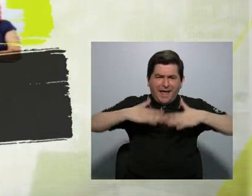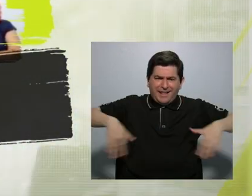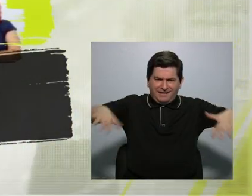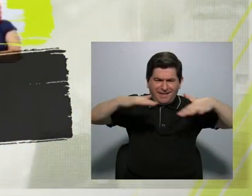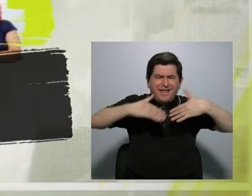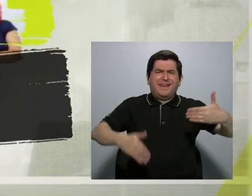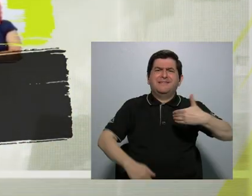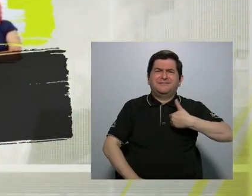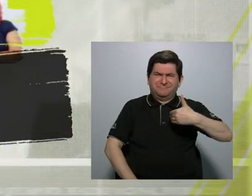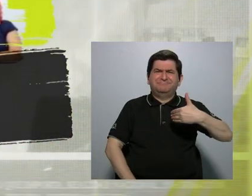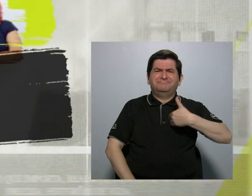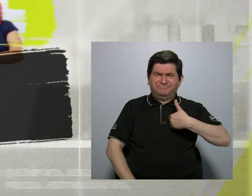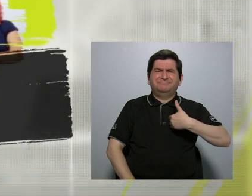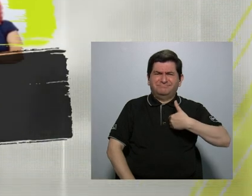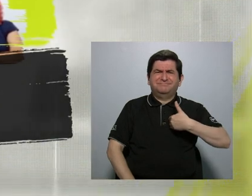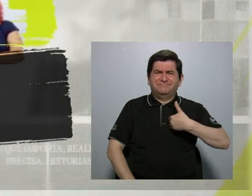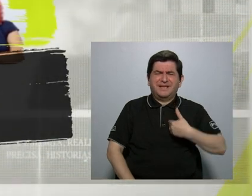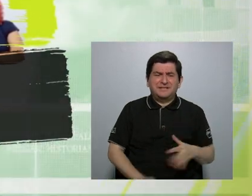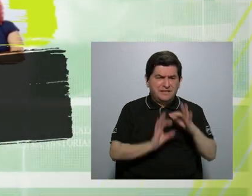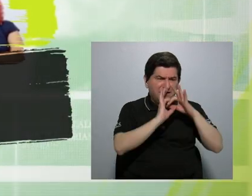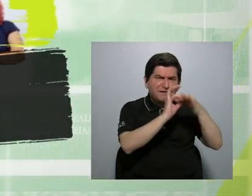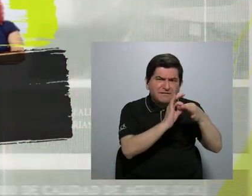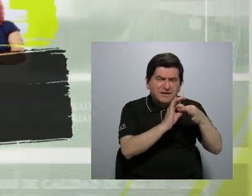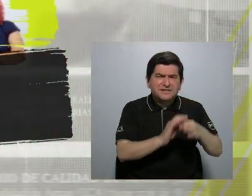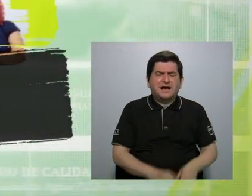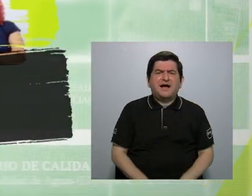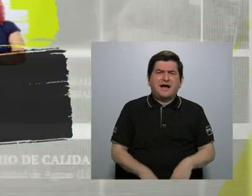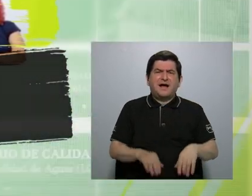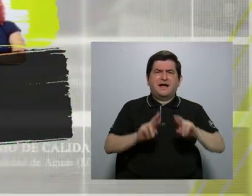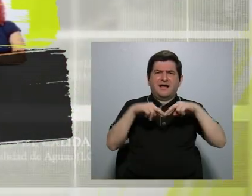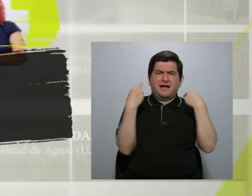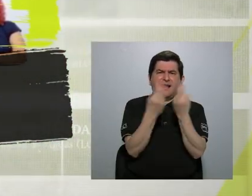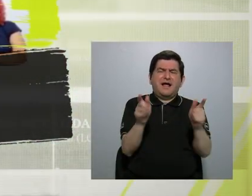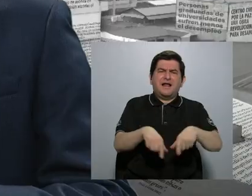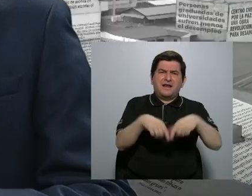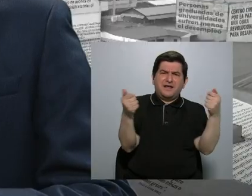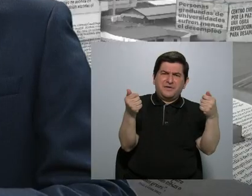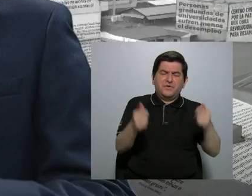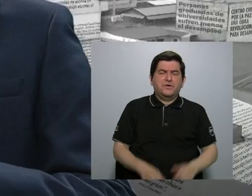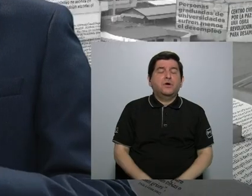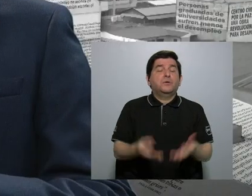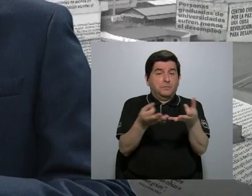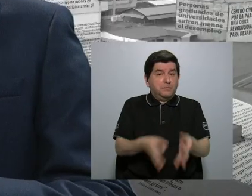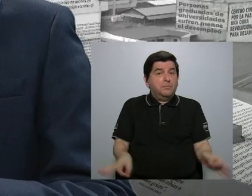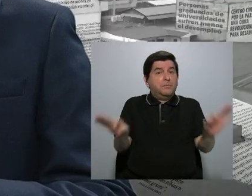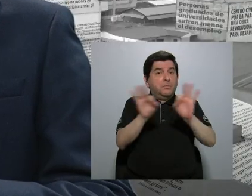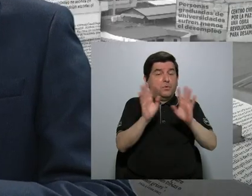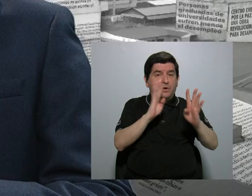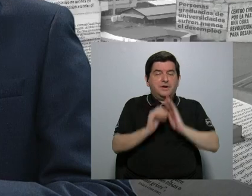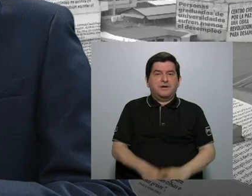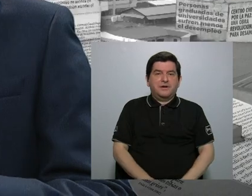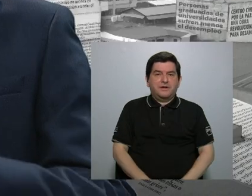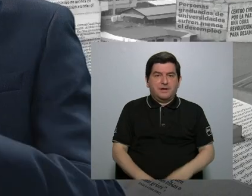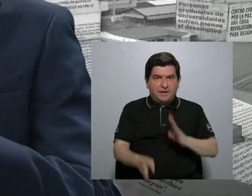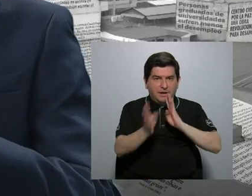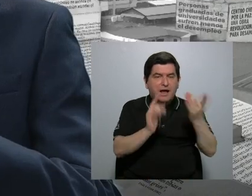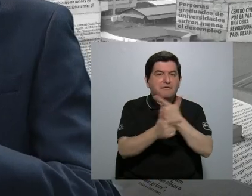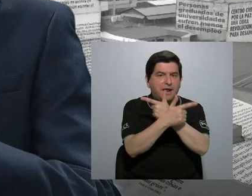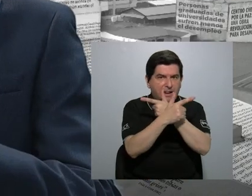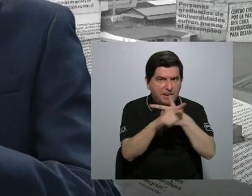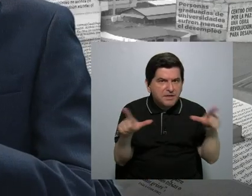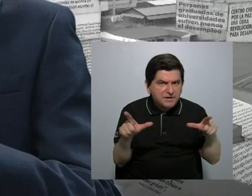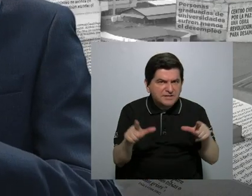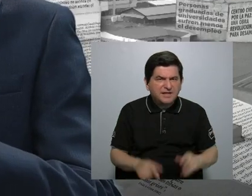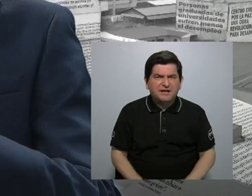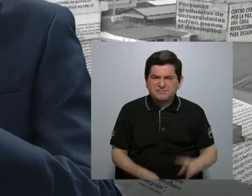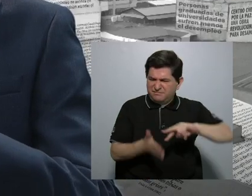que se vive en torno a las conferencias de prensa. Es importante hablar de esto porque estamos hablando de libertad y en qué